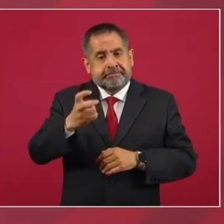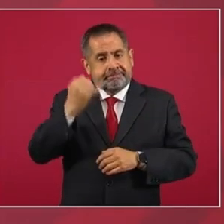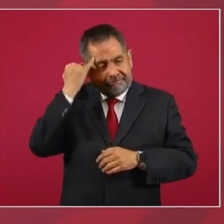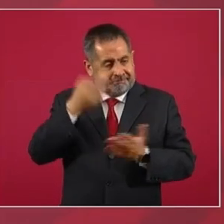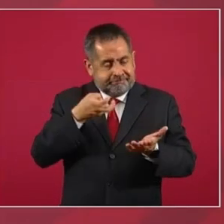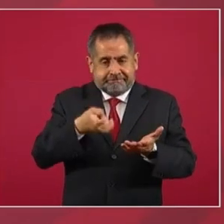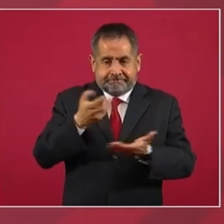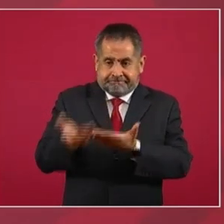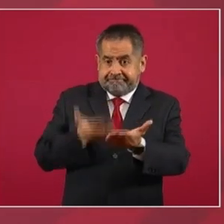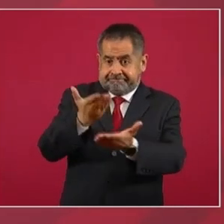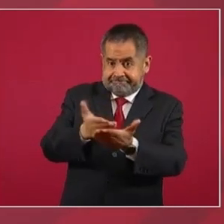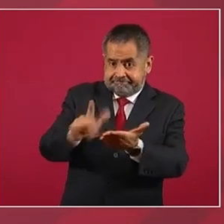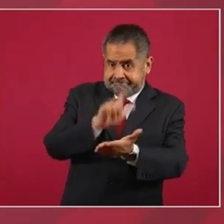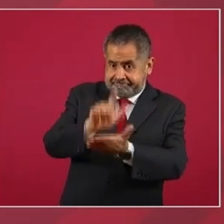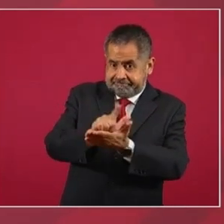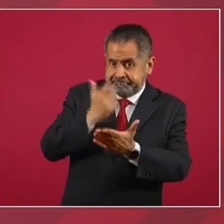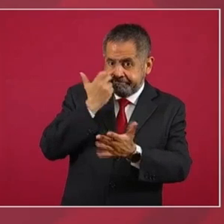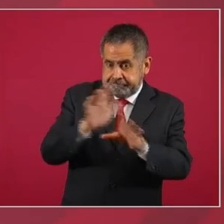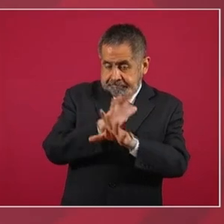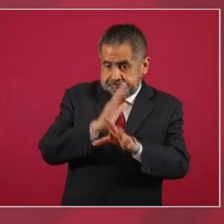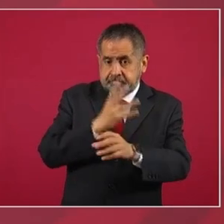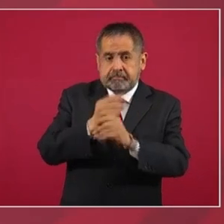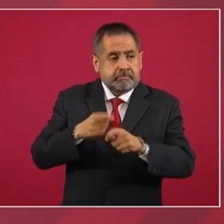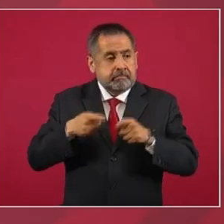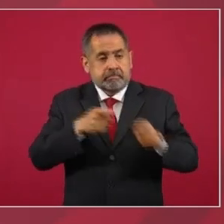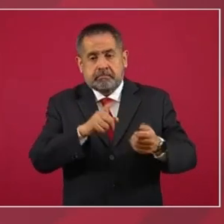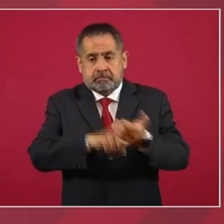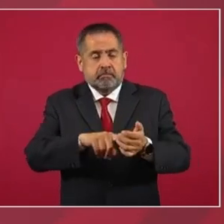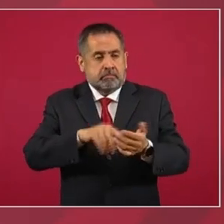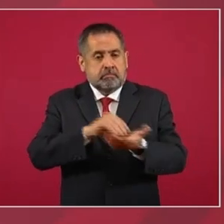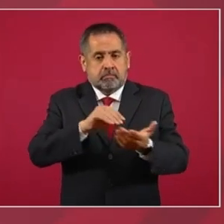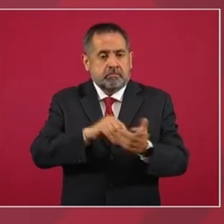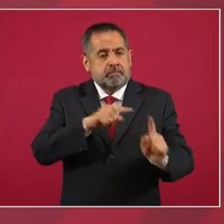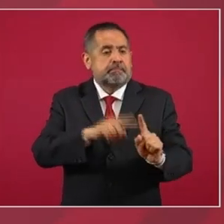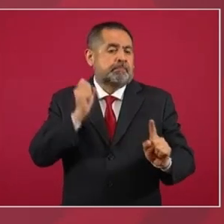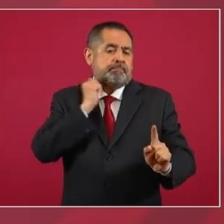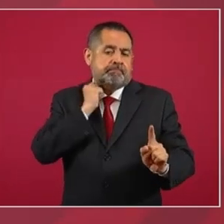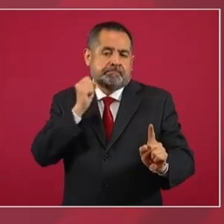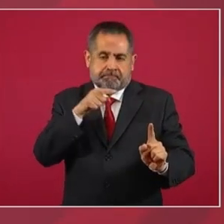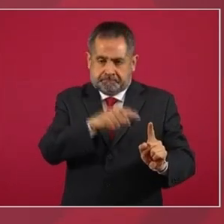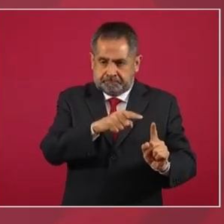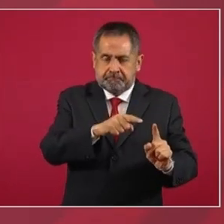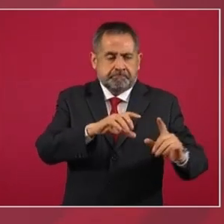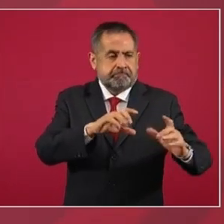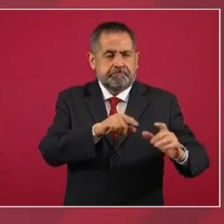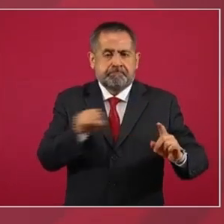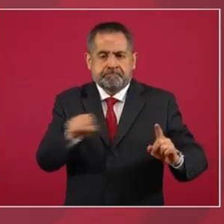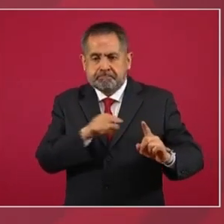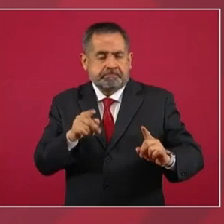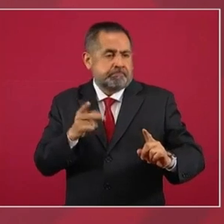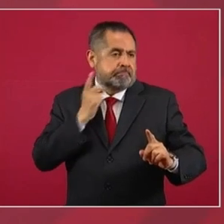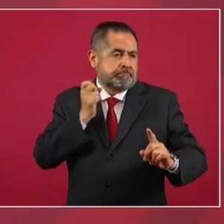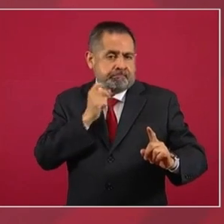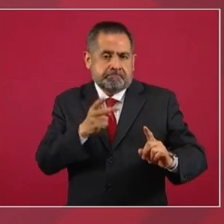está en el Senado, en el Congreso, ojalá y se